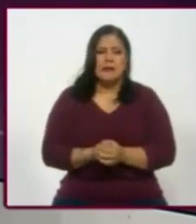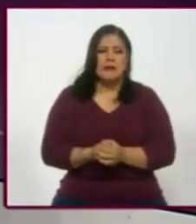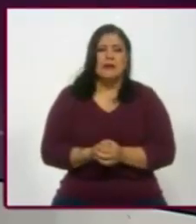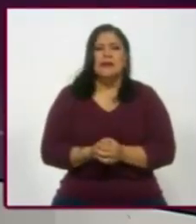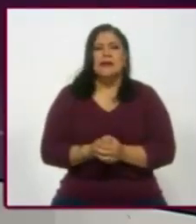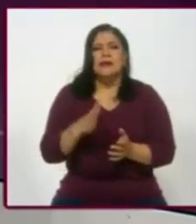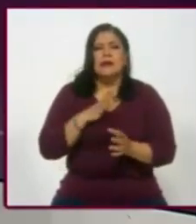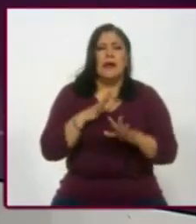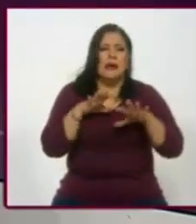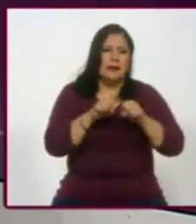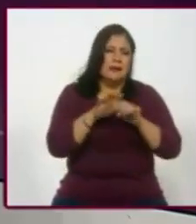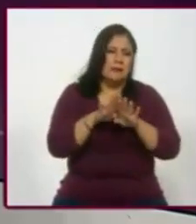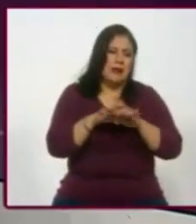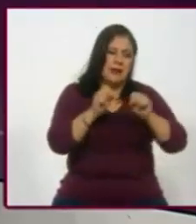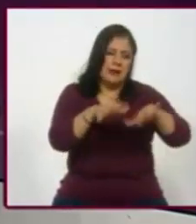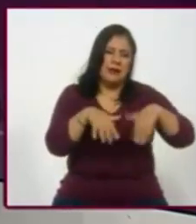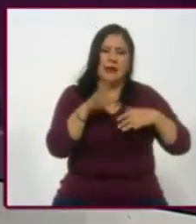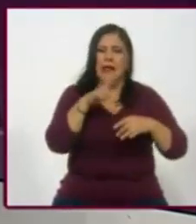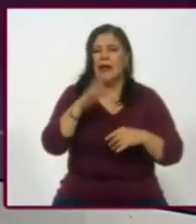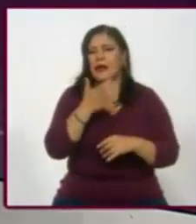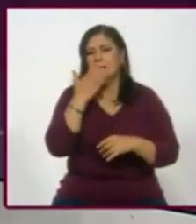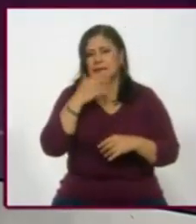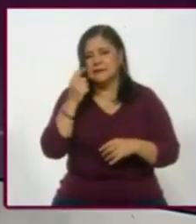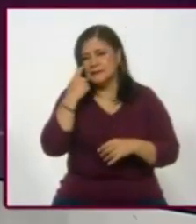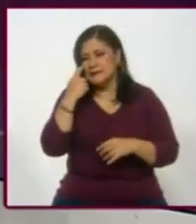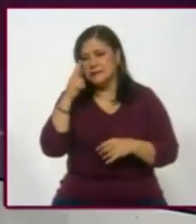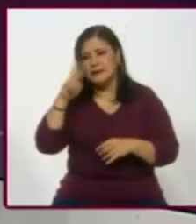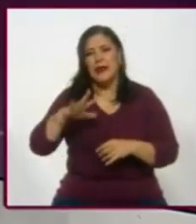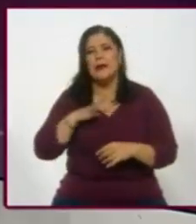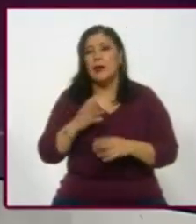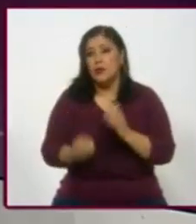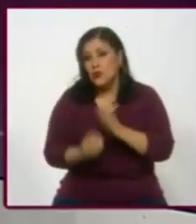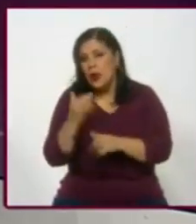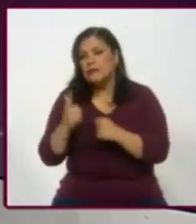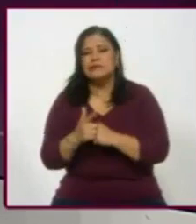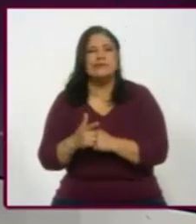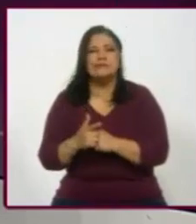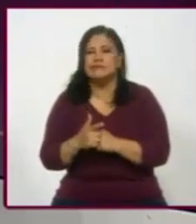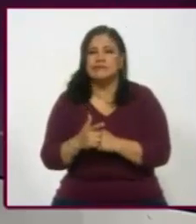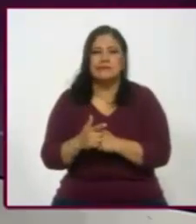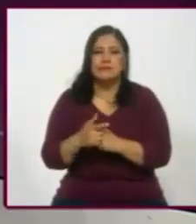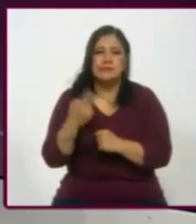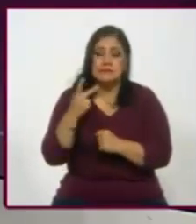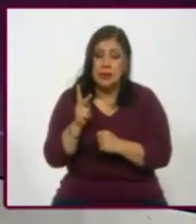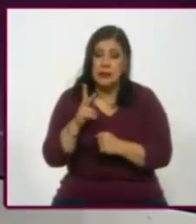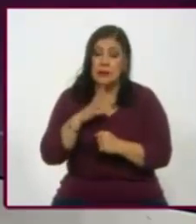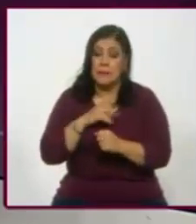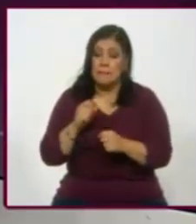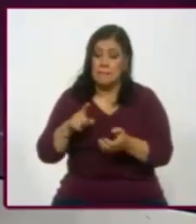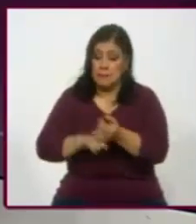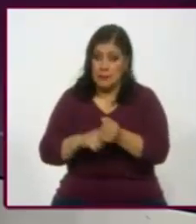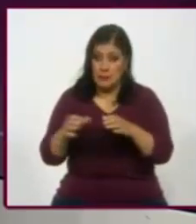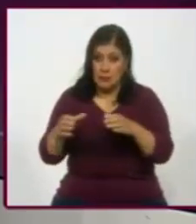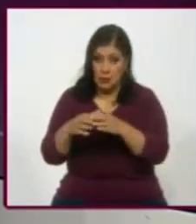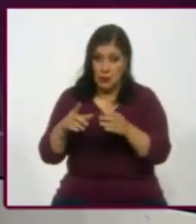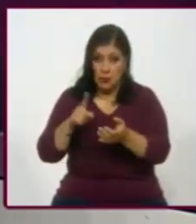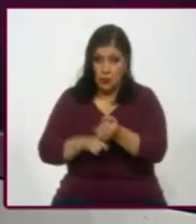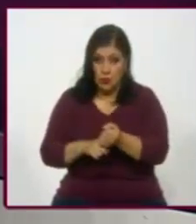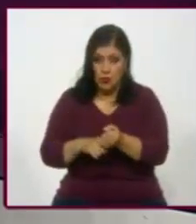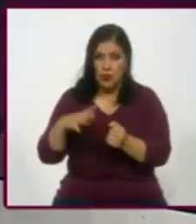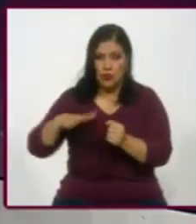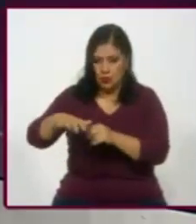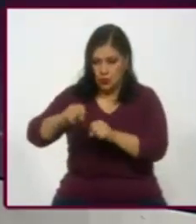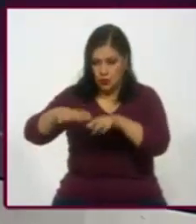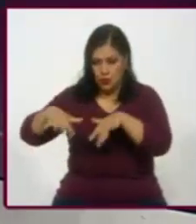deporte, ya es un deporte nacional. Eso ya no es lo verdad. Pero que te pase dentro de tu misma bancada,